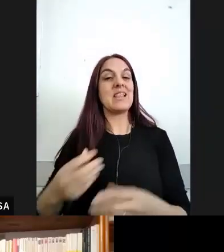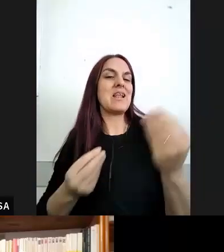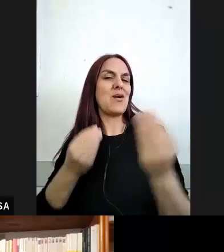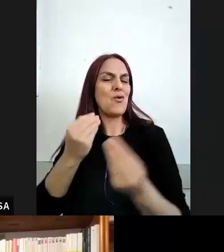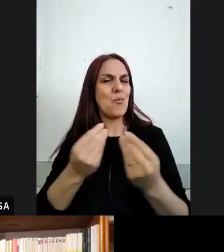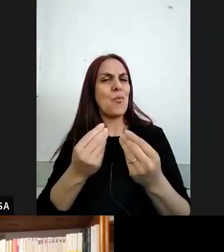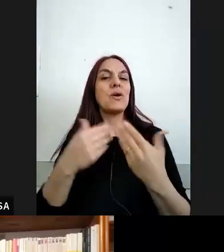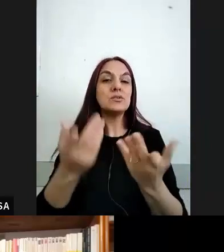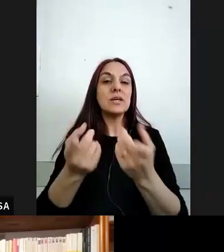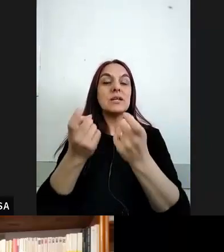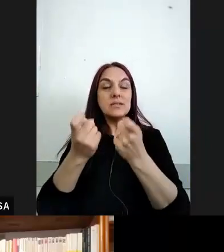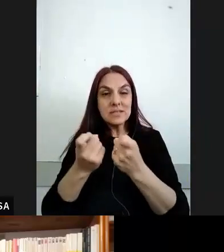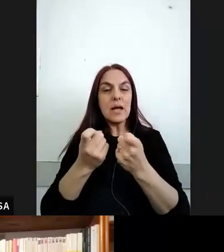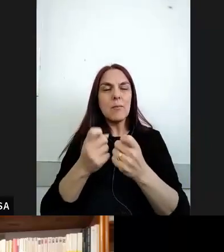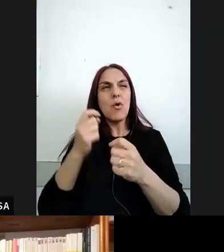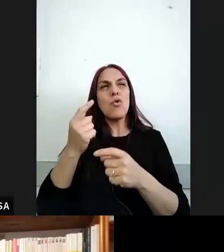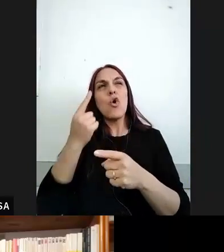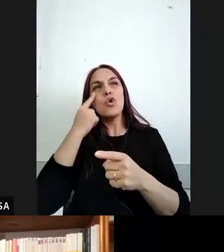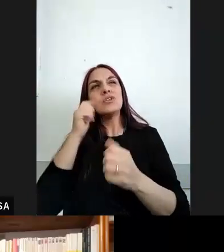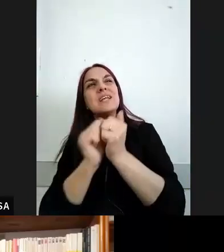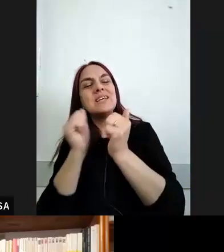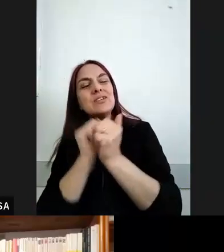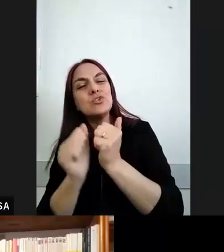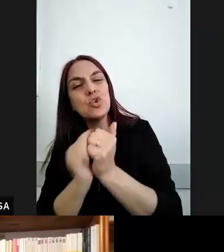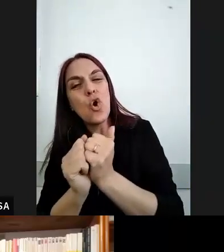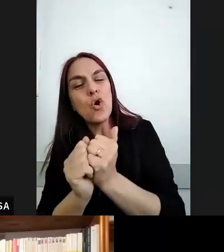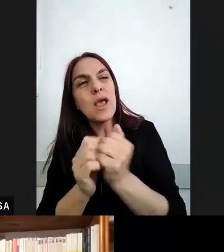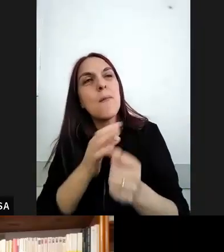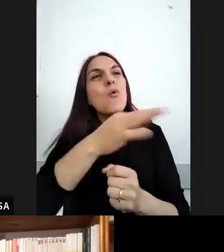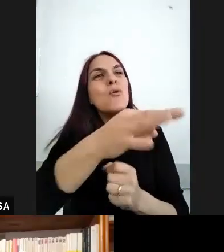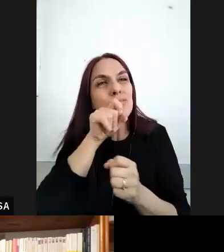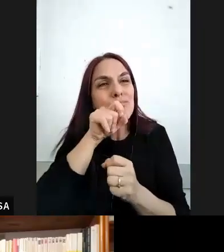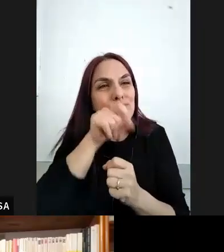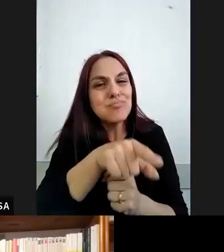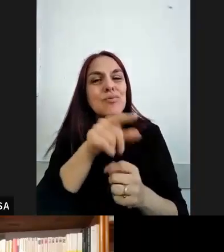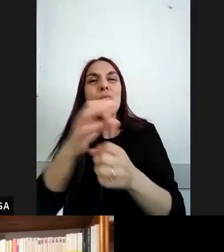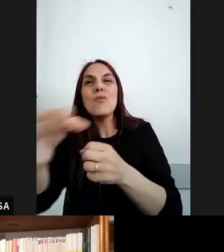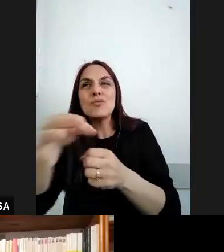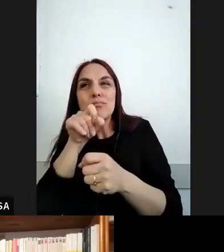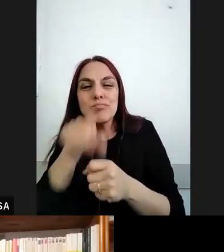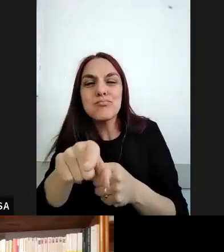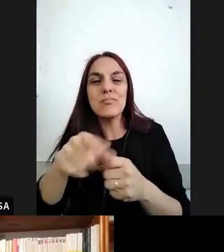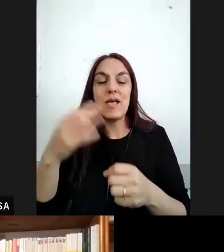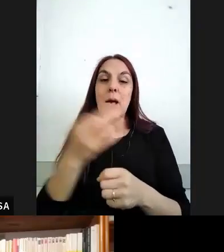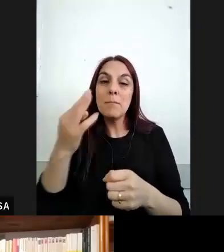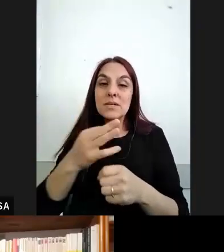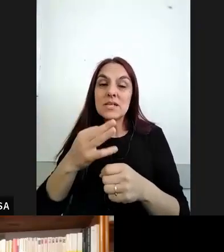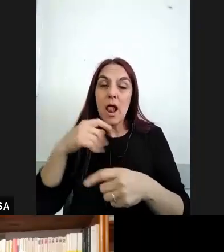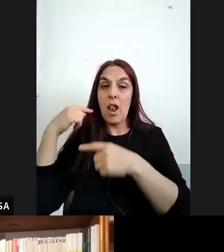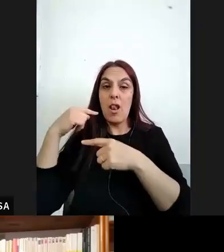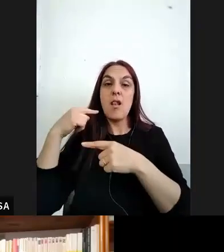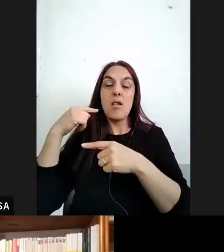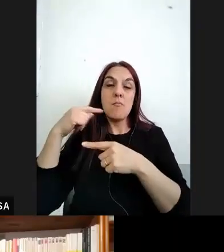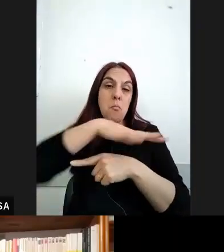es necesario digamos poder historizar la relación con poblaciones específicas particularmente con los pueblos indígenas y las